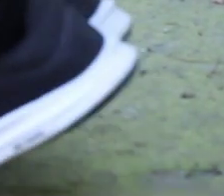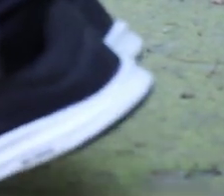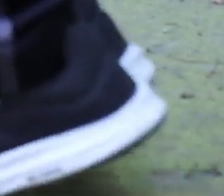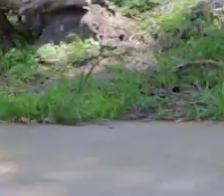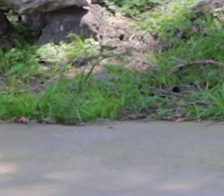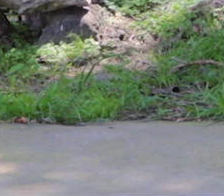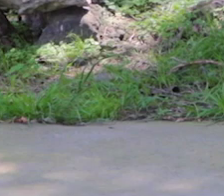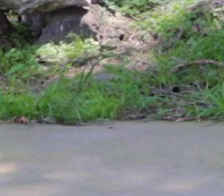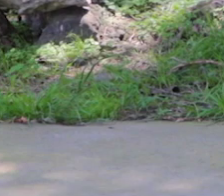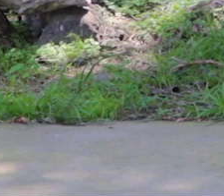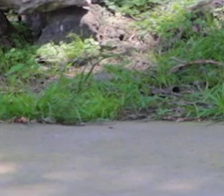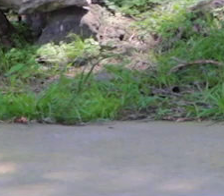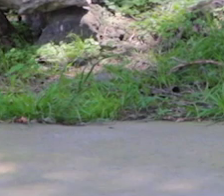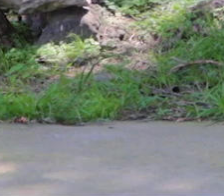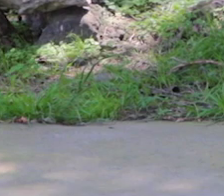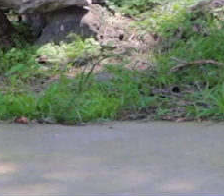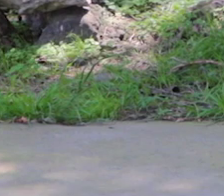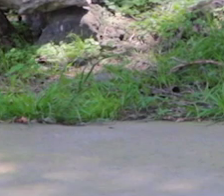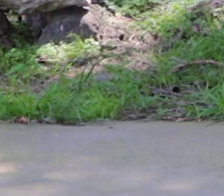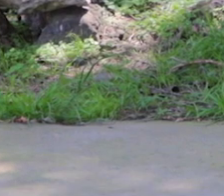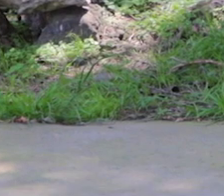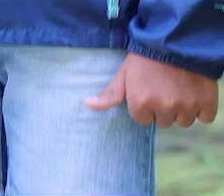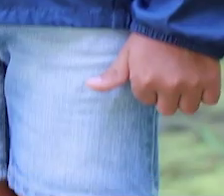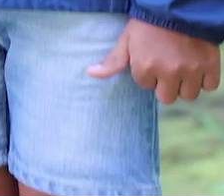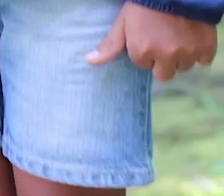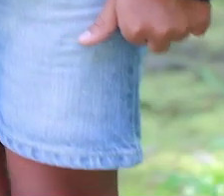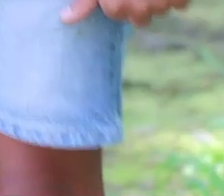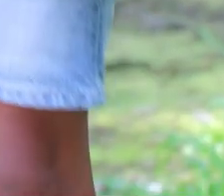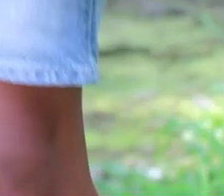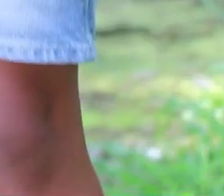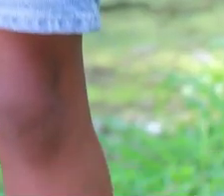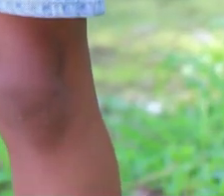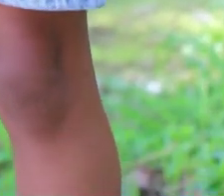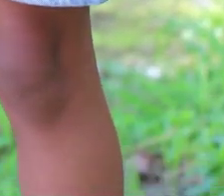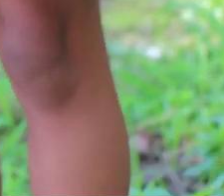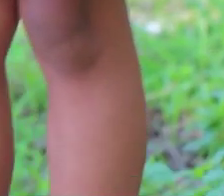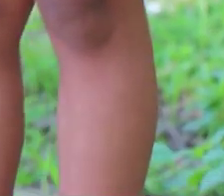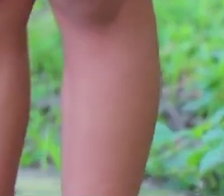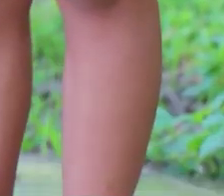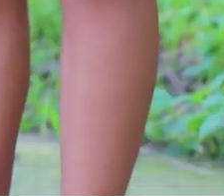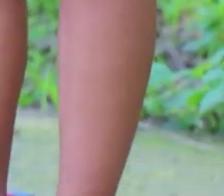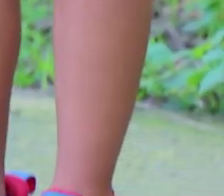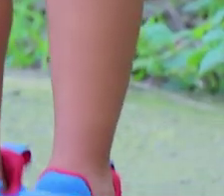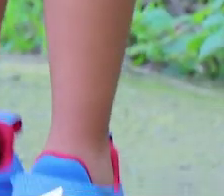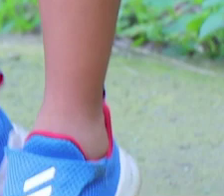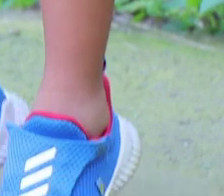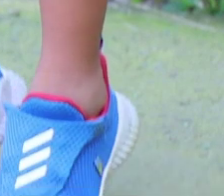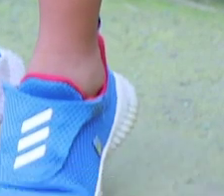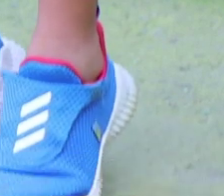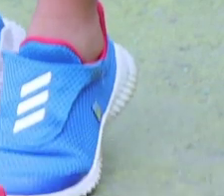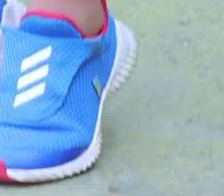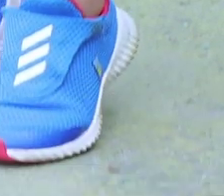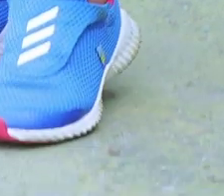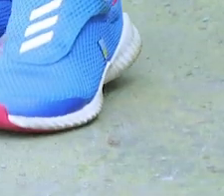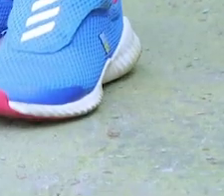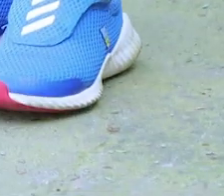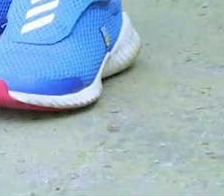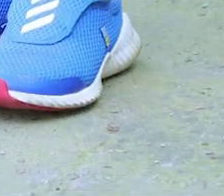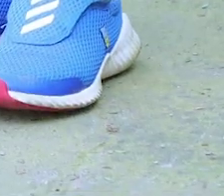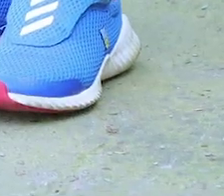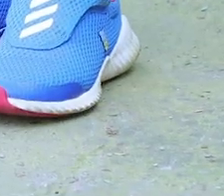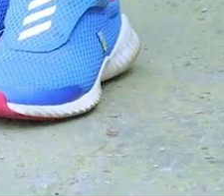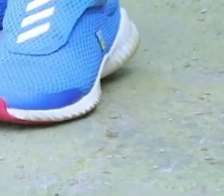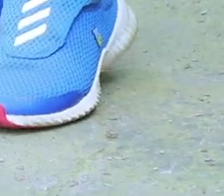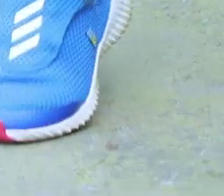Derecho. Elevar nuestros talones. Sin flexión de rodillas. Sin flexionar. Cuida. No flexiona